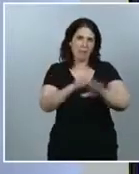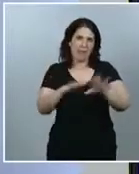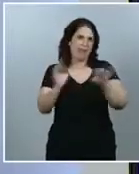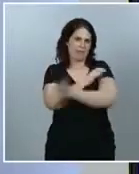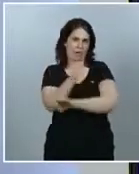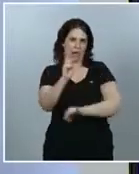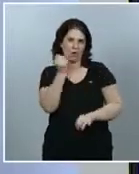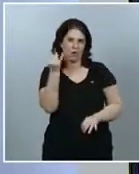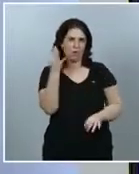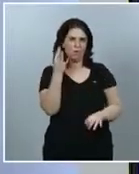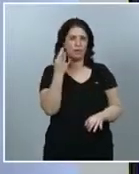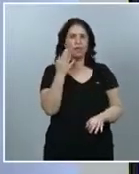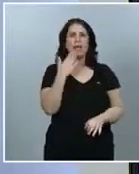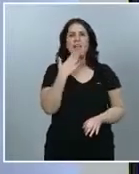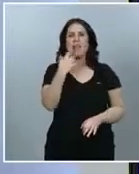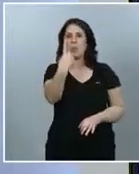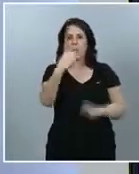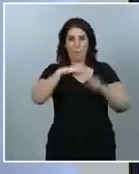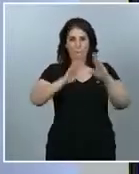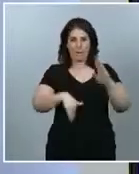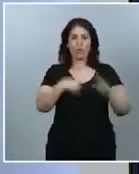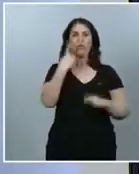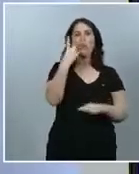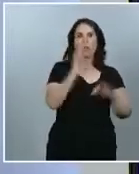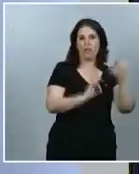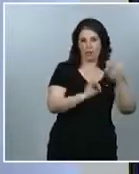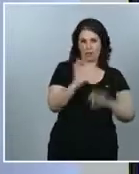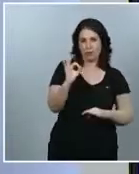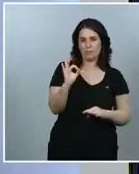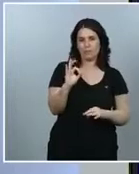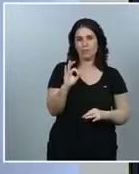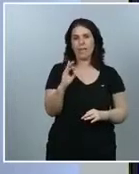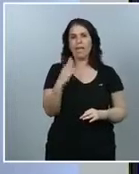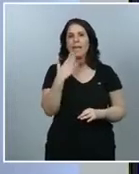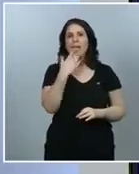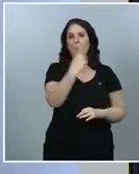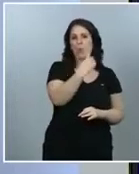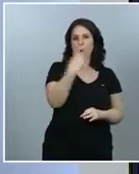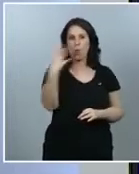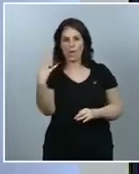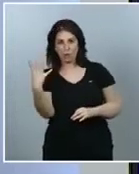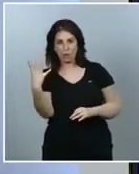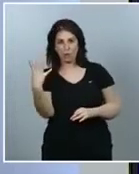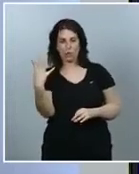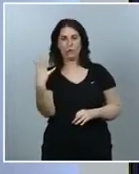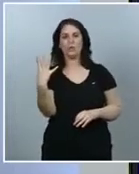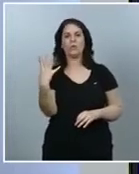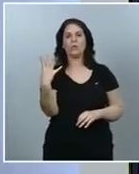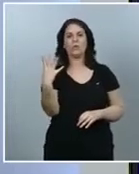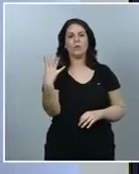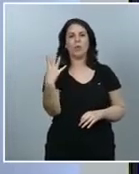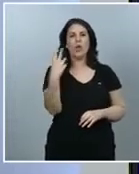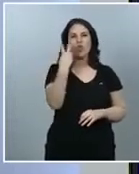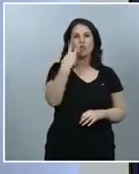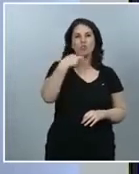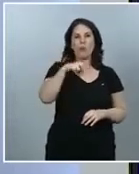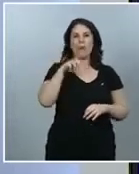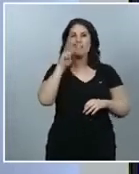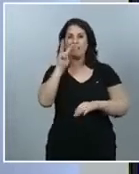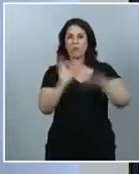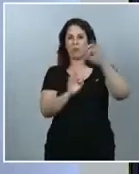menores de un año eran de un 1% en niños de 1 a 4 años teníamos una prevalencia de 2,3%